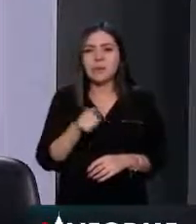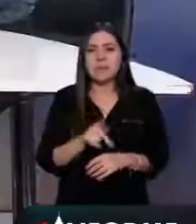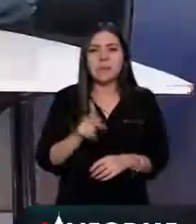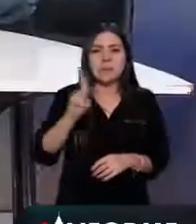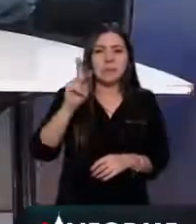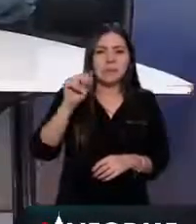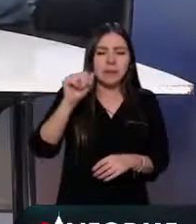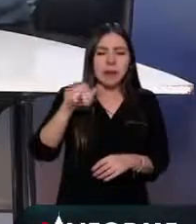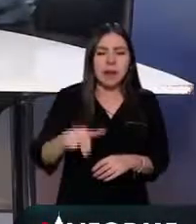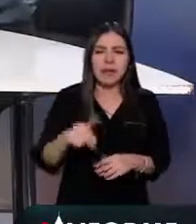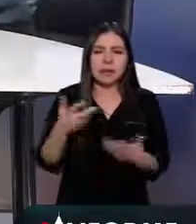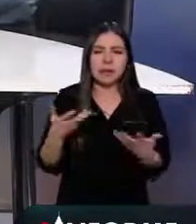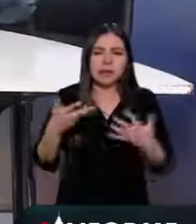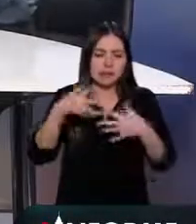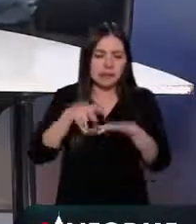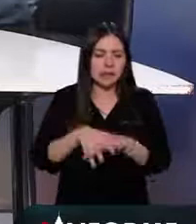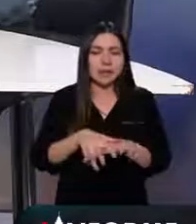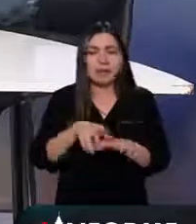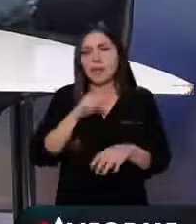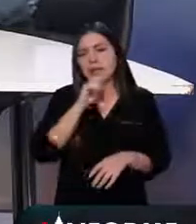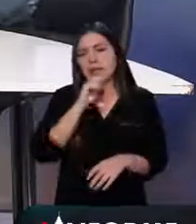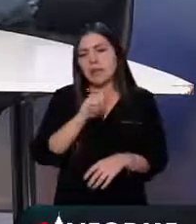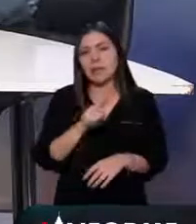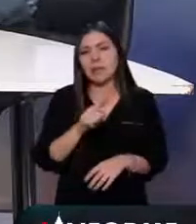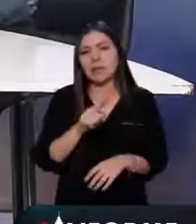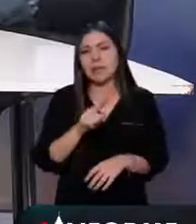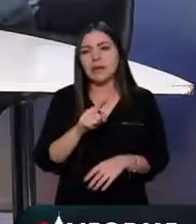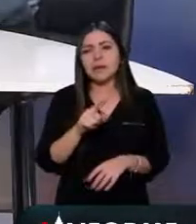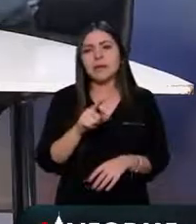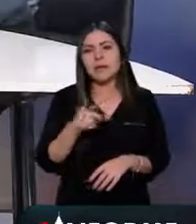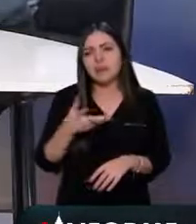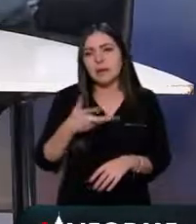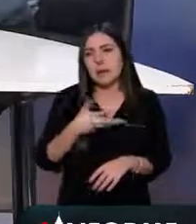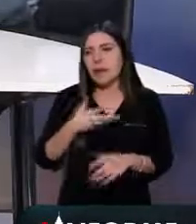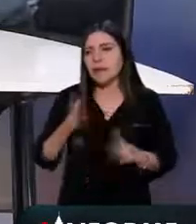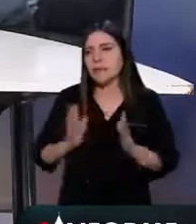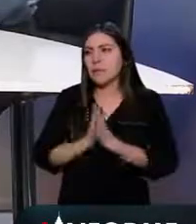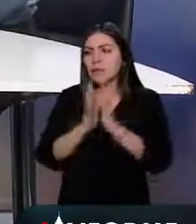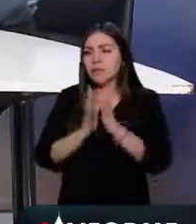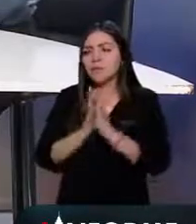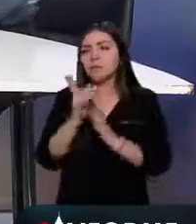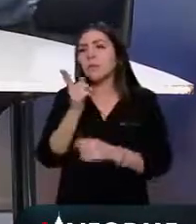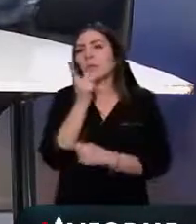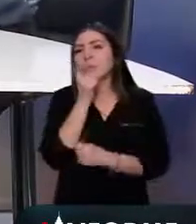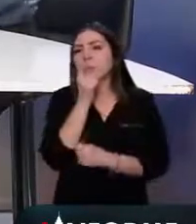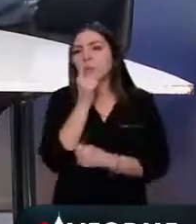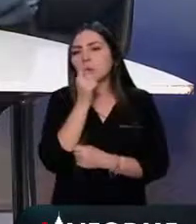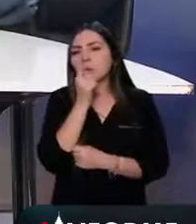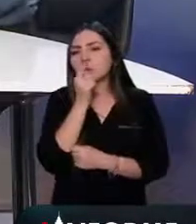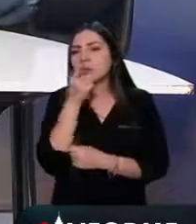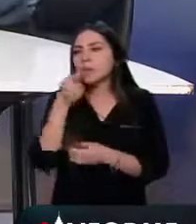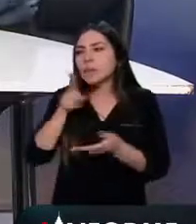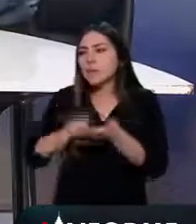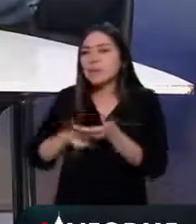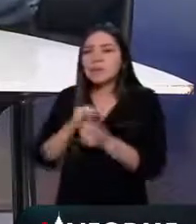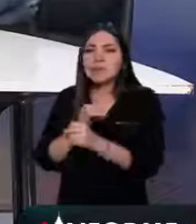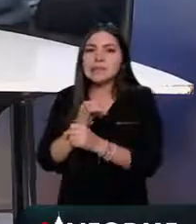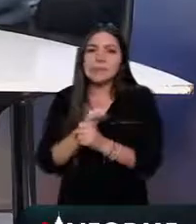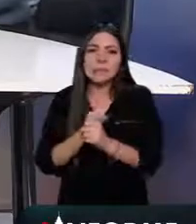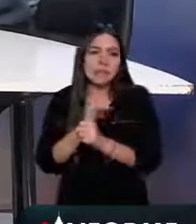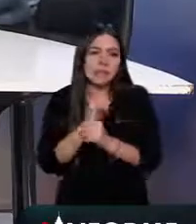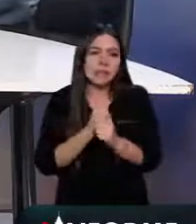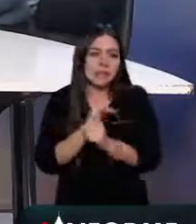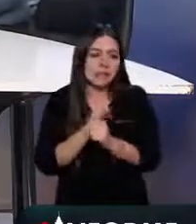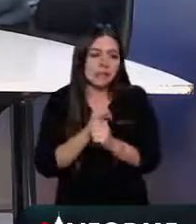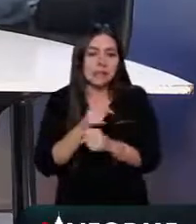es una estrategia integral, se habla mucho de la participación de los policías en investigación, una cosa que apenas